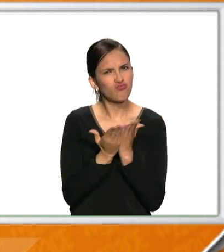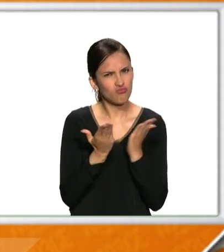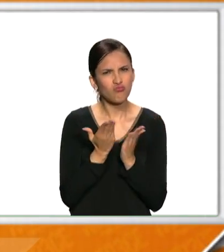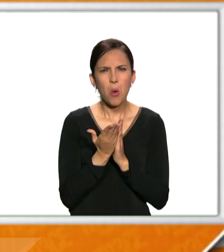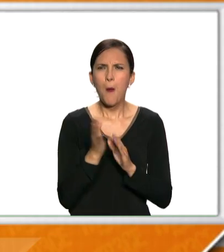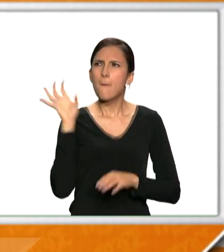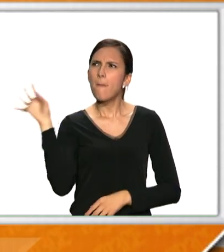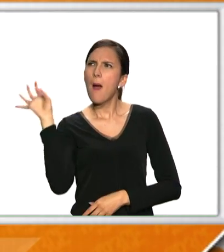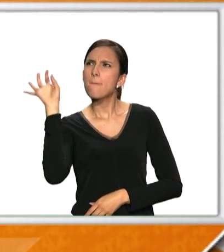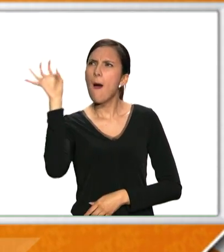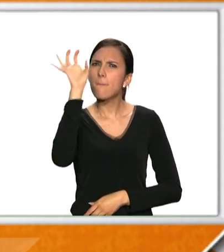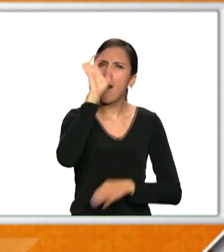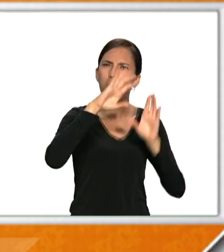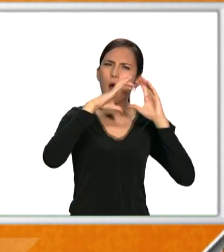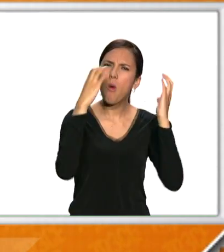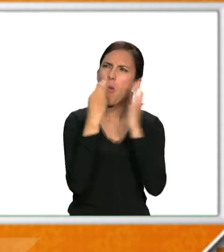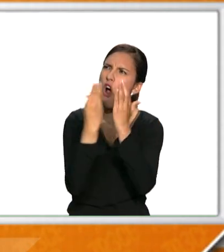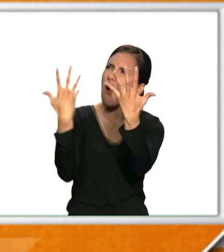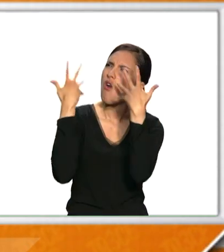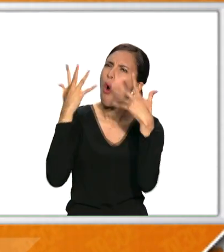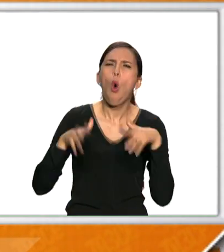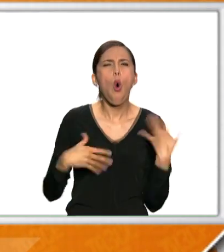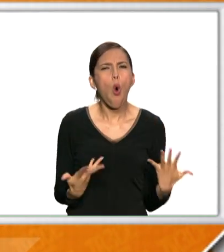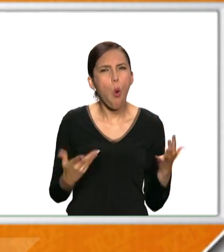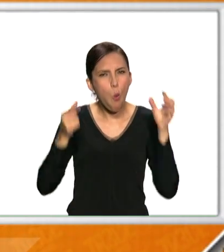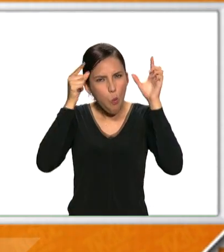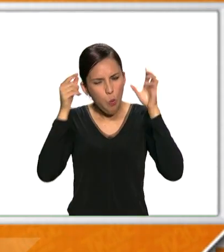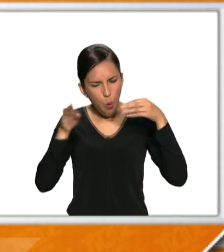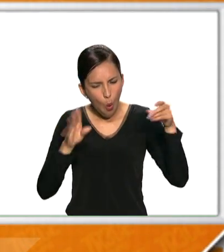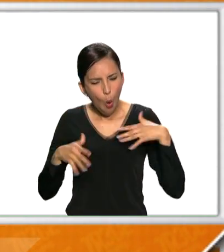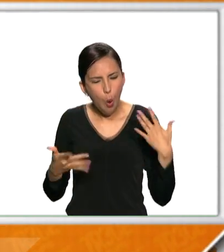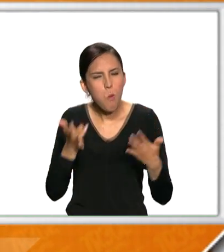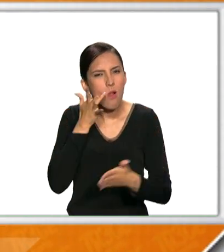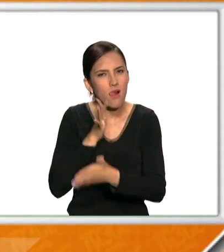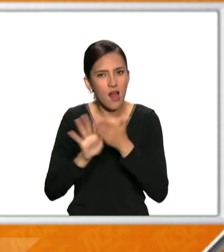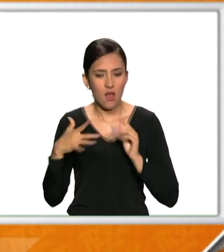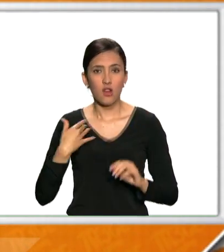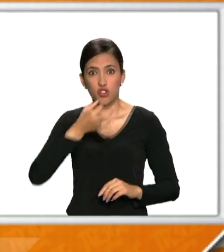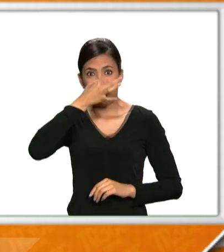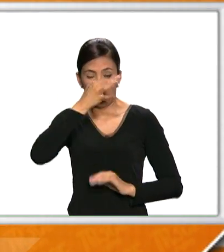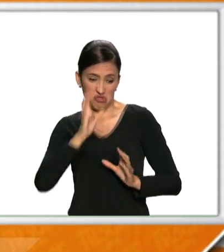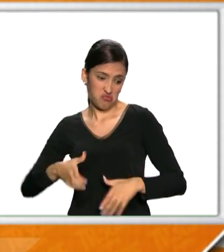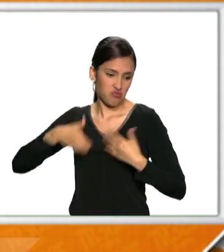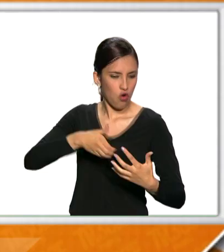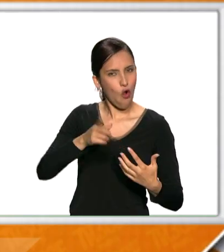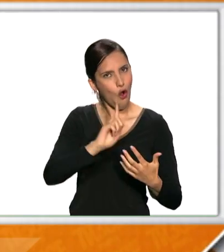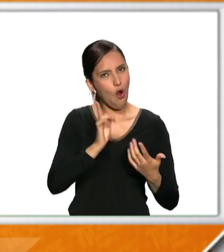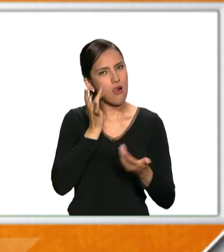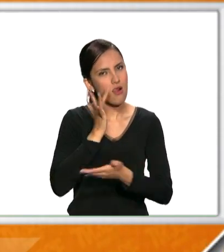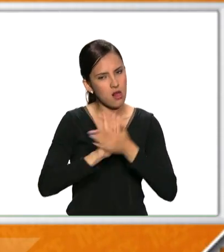diferentes países del mundo nuevas técnicas de curtición para proteger el medio ambiente.